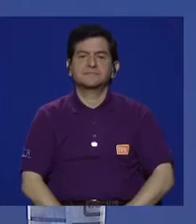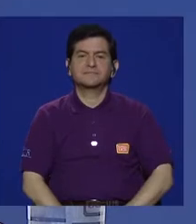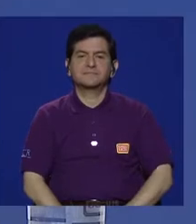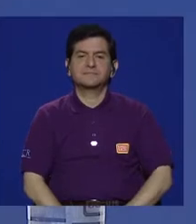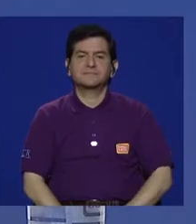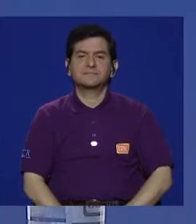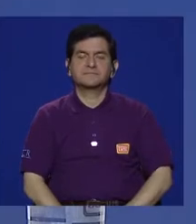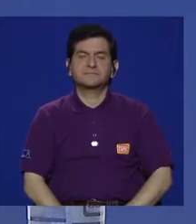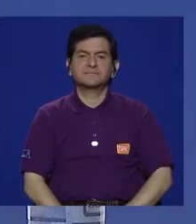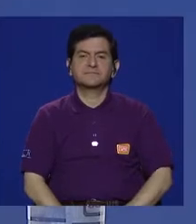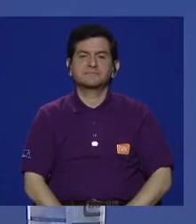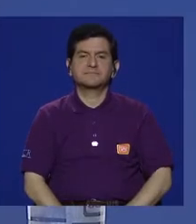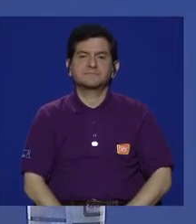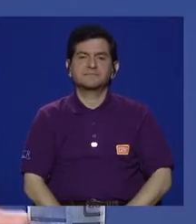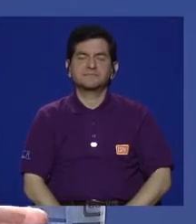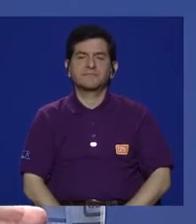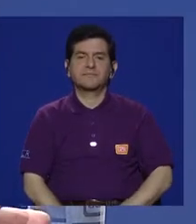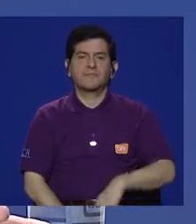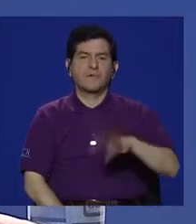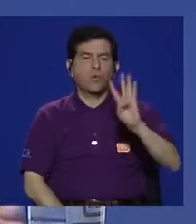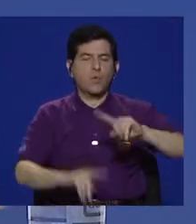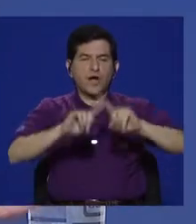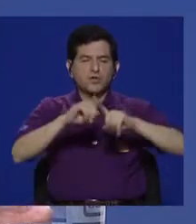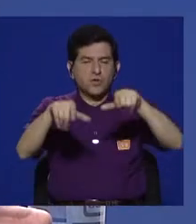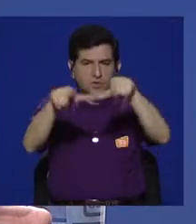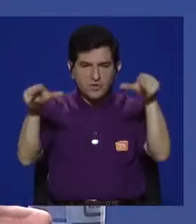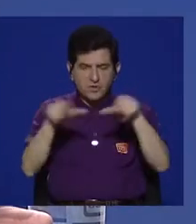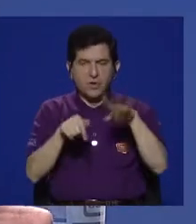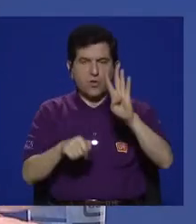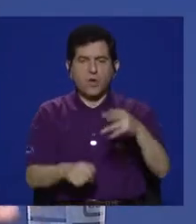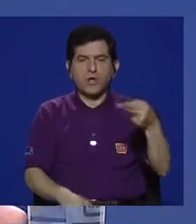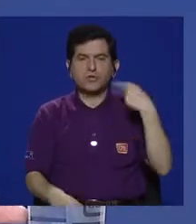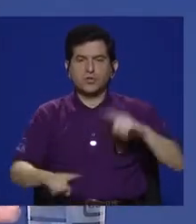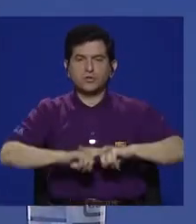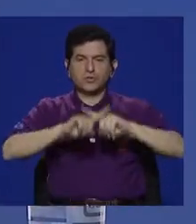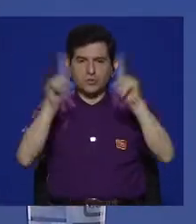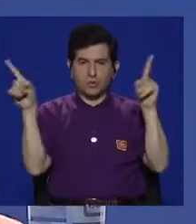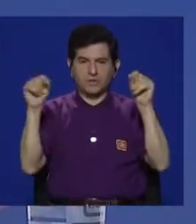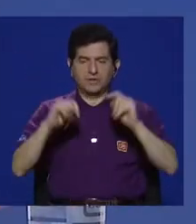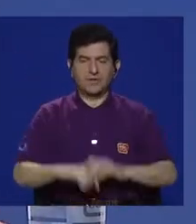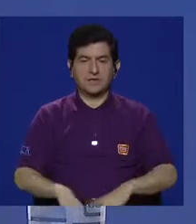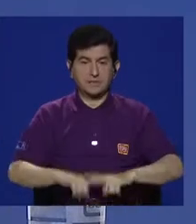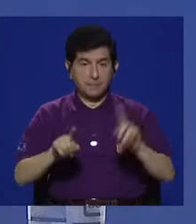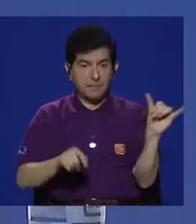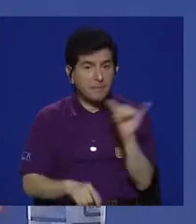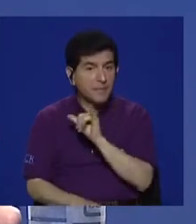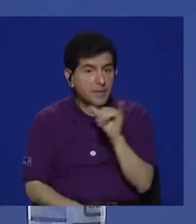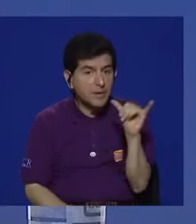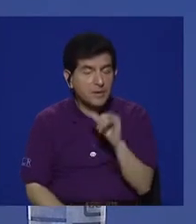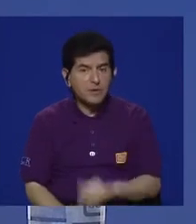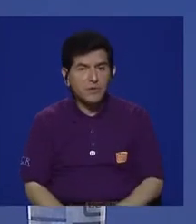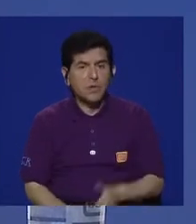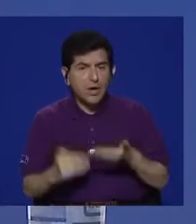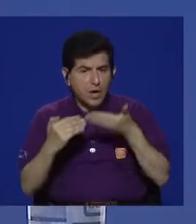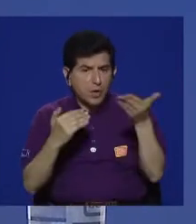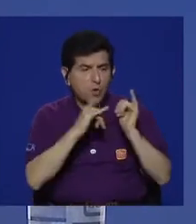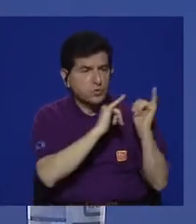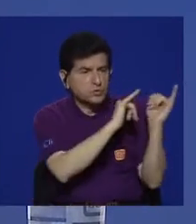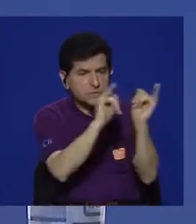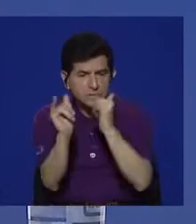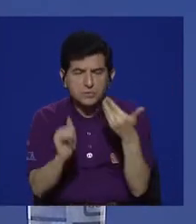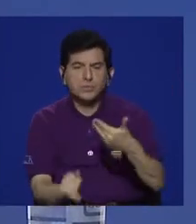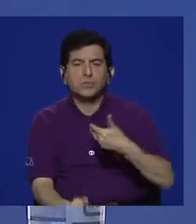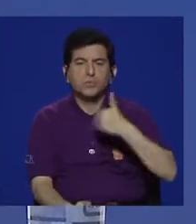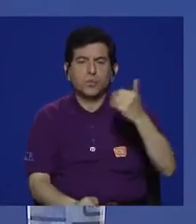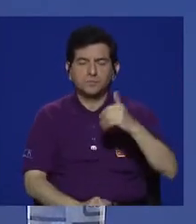Son cuatro locaciones distintas, cuatro historias distintas, pero también con algunas cosas en común.